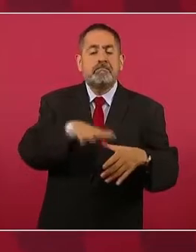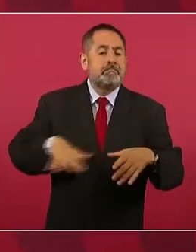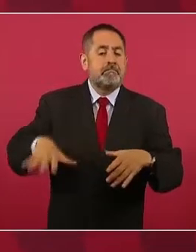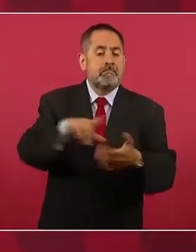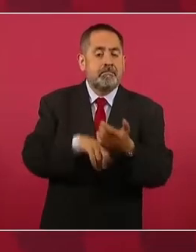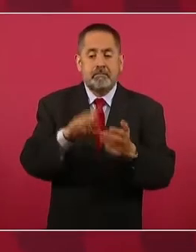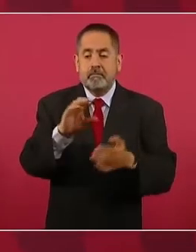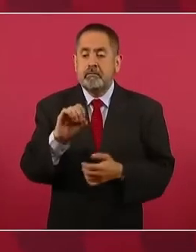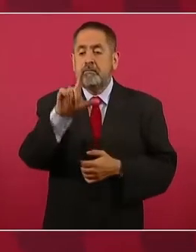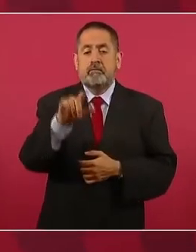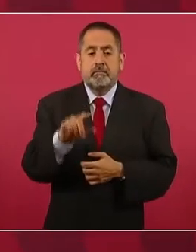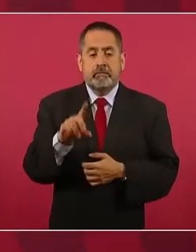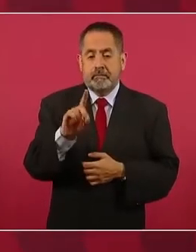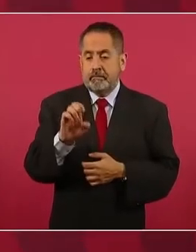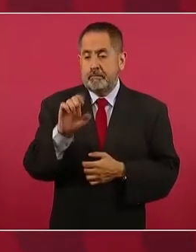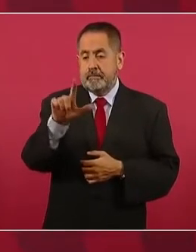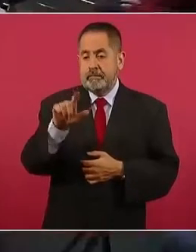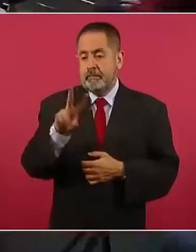colonia del Valle.